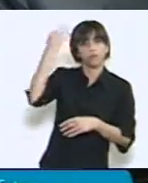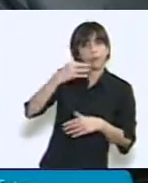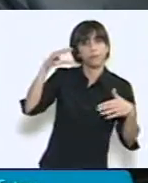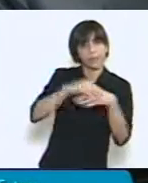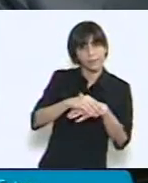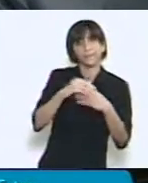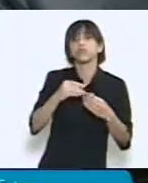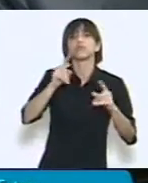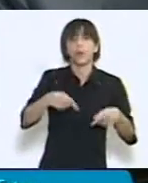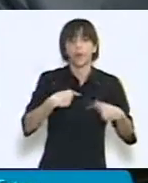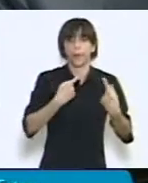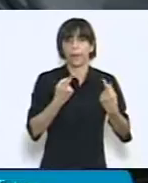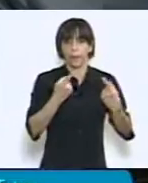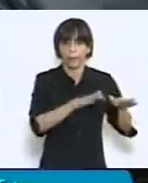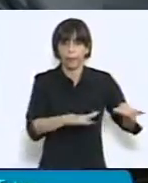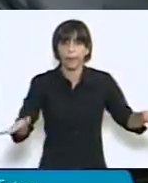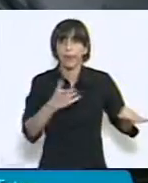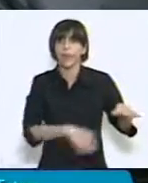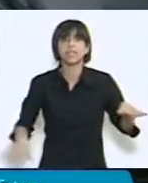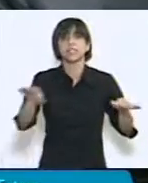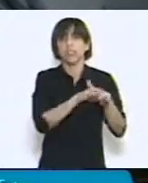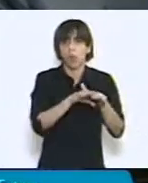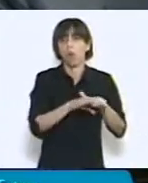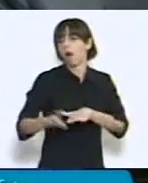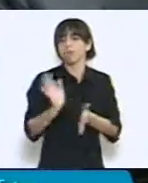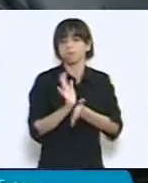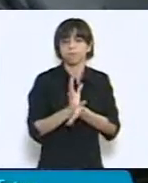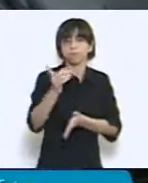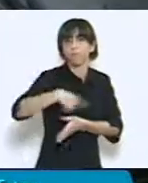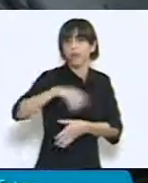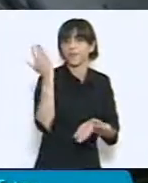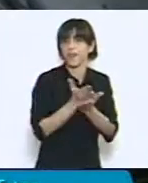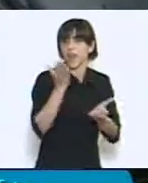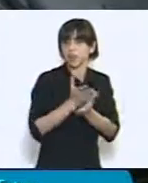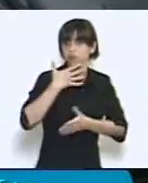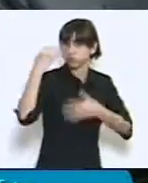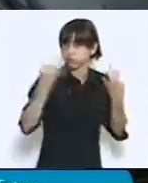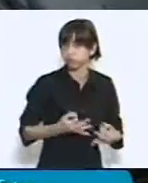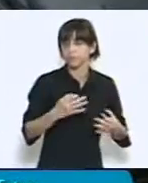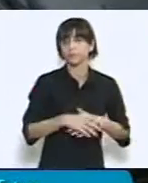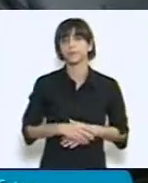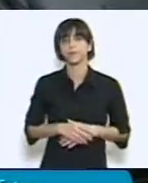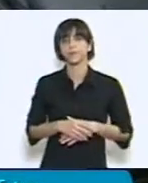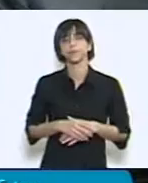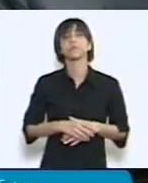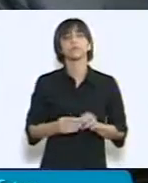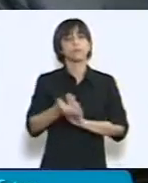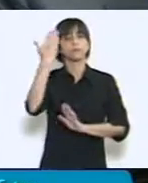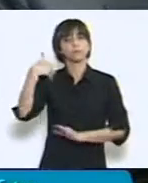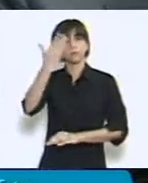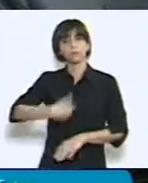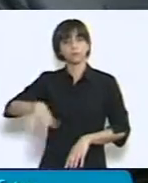universalización y el efectivo goce de los derechos adquiridos. Tal como dijo nuestra Presidenta,